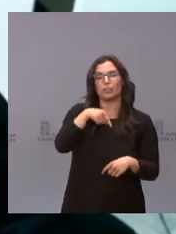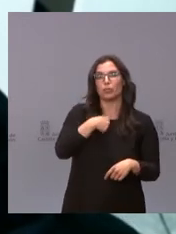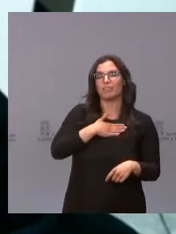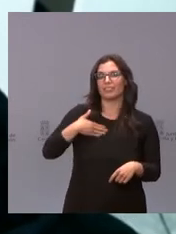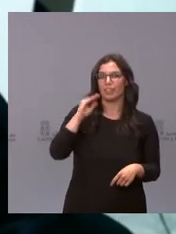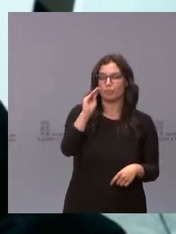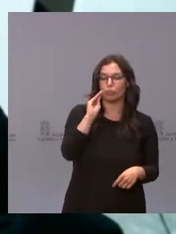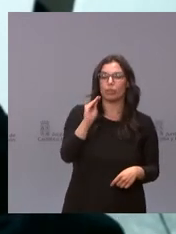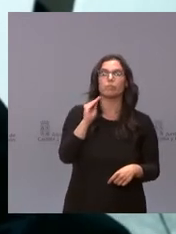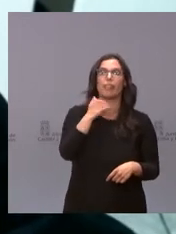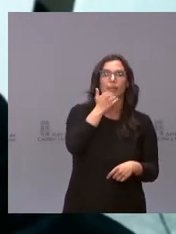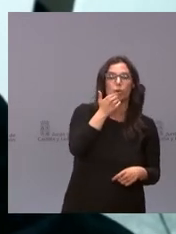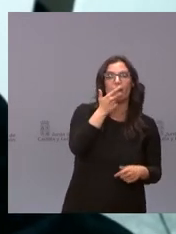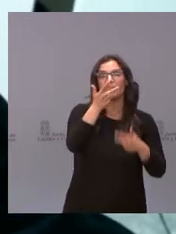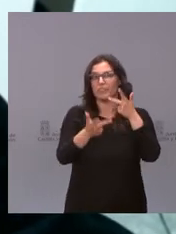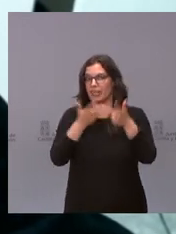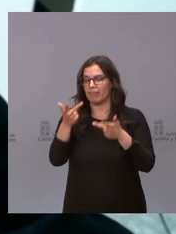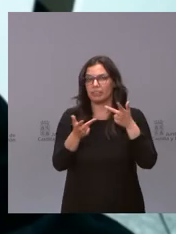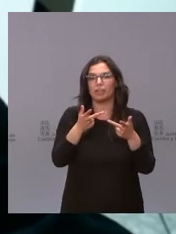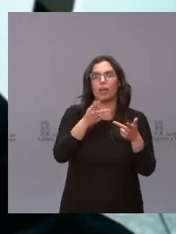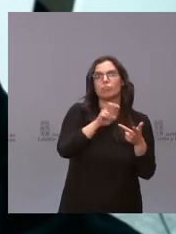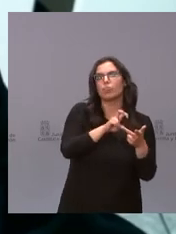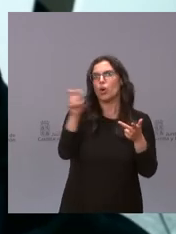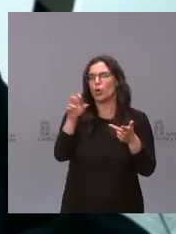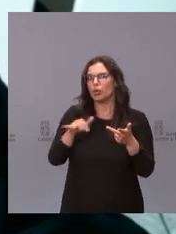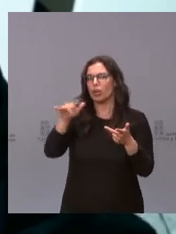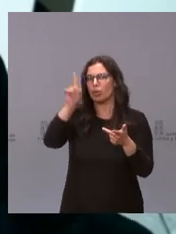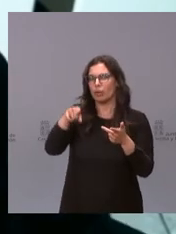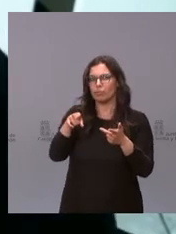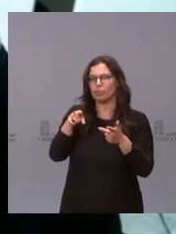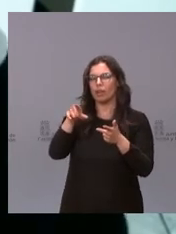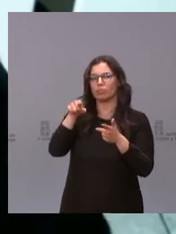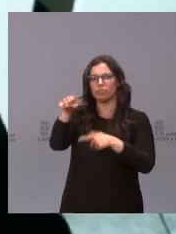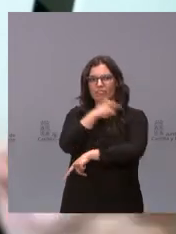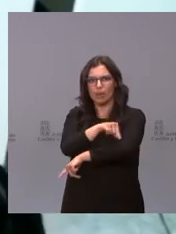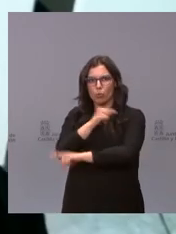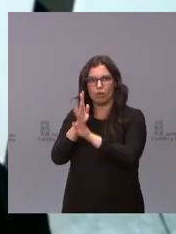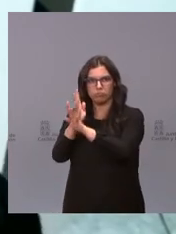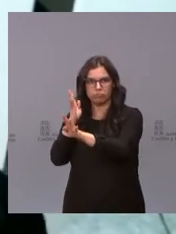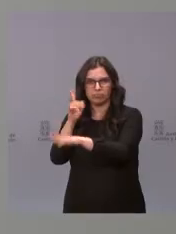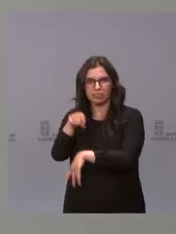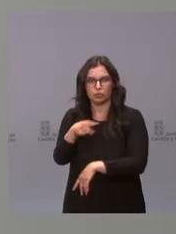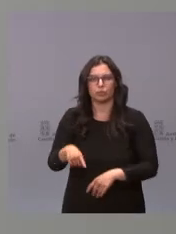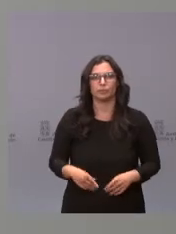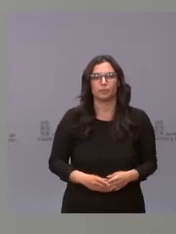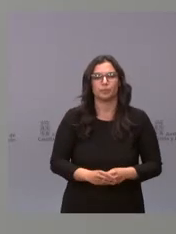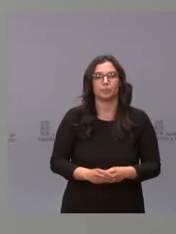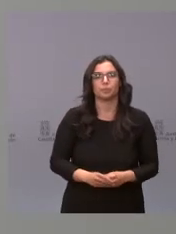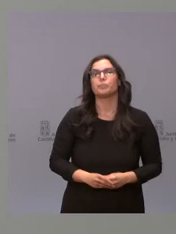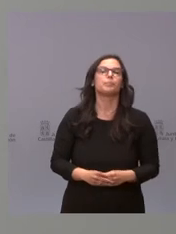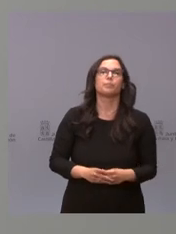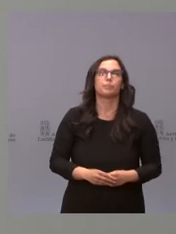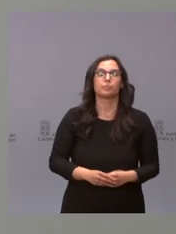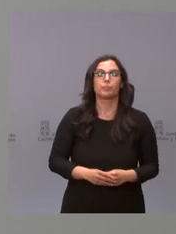aparte de Zamora o Benavente en algún momento se pensará también en otro lugar para hacer vacunaciones bueno el pensar